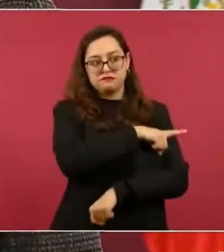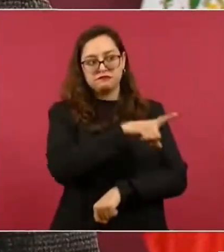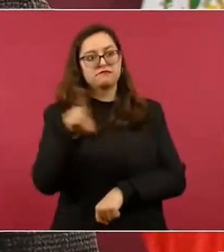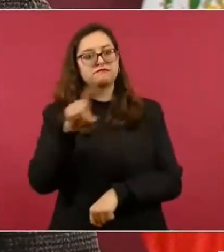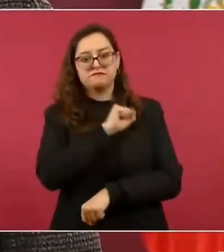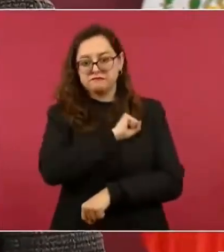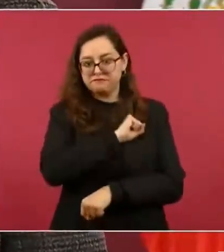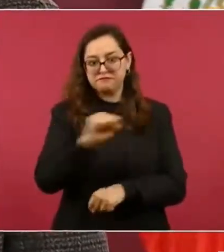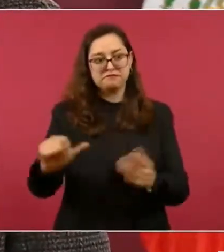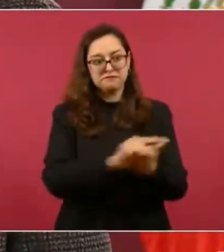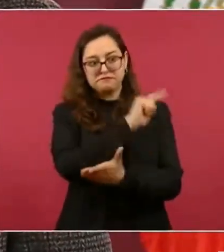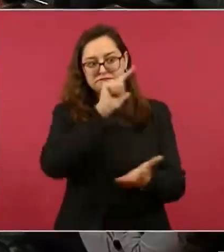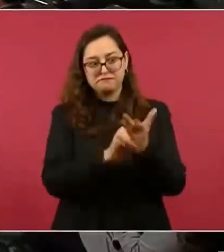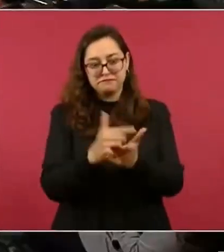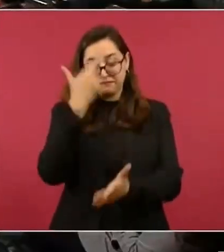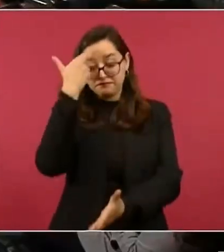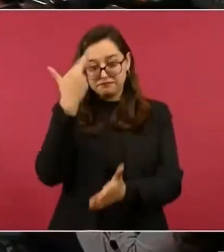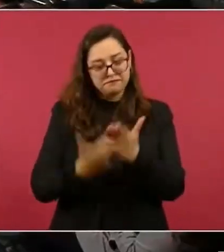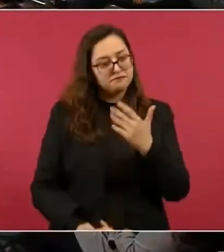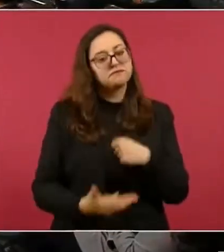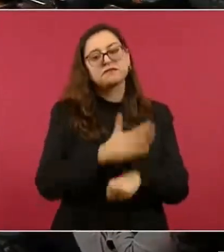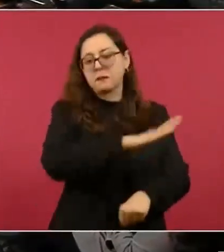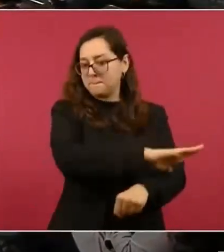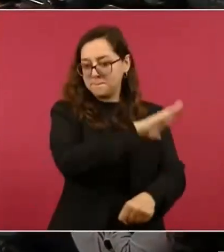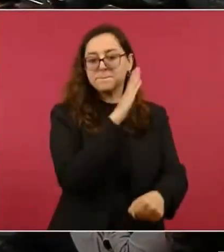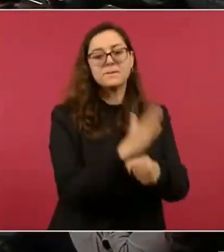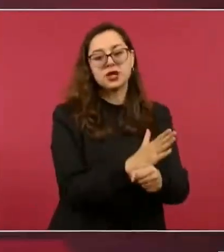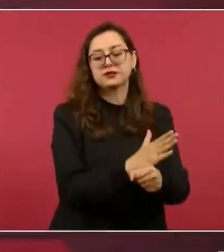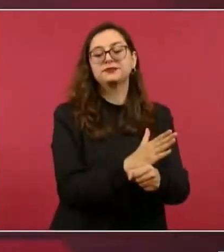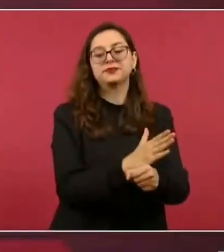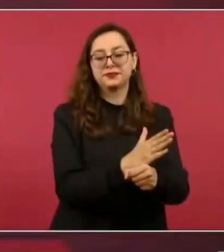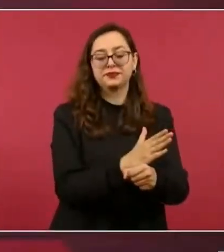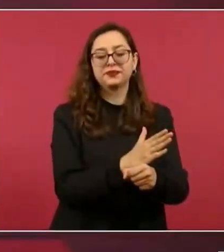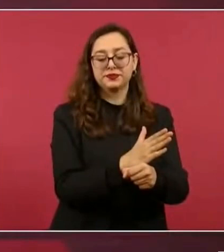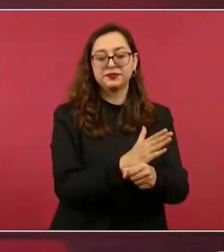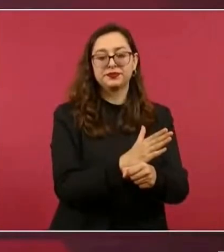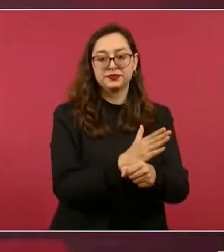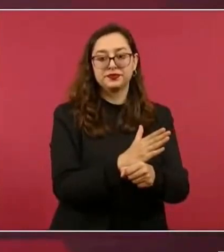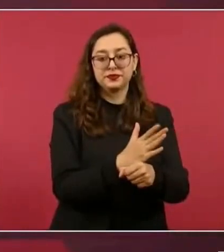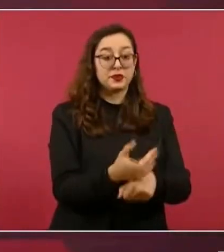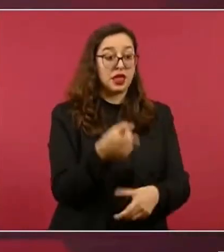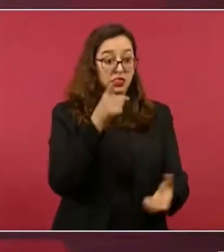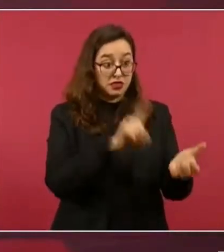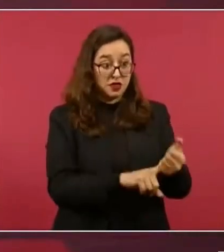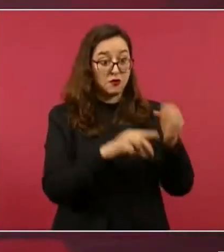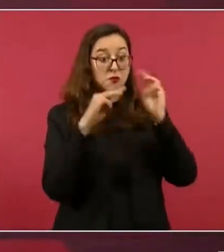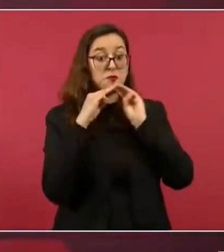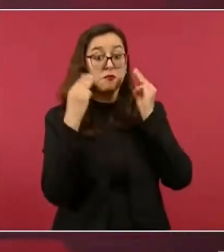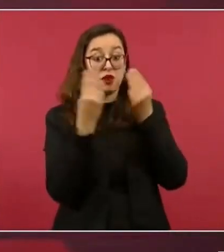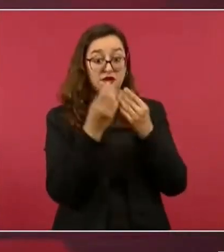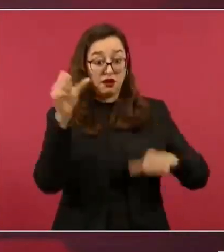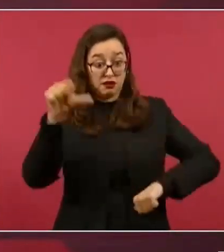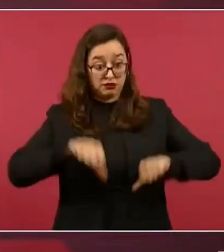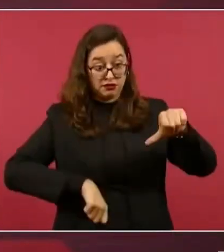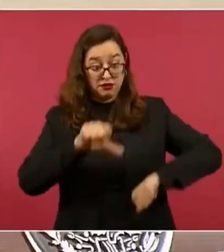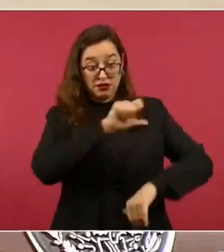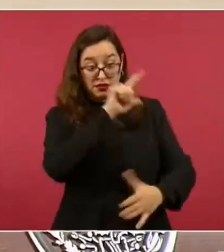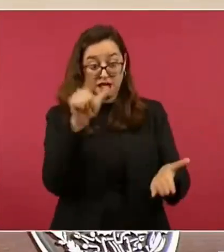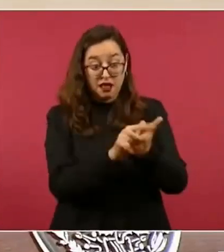que el que esté metido en esas actividades sepa